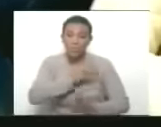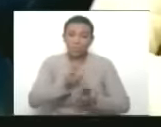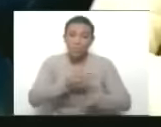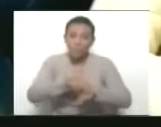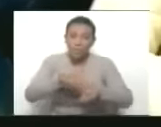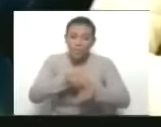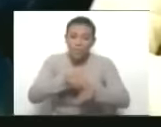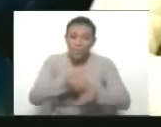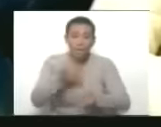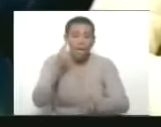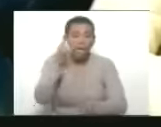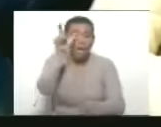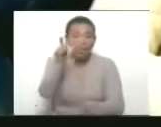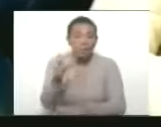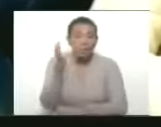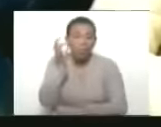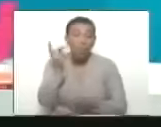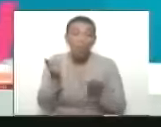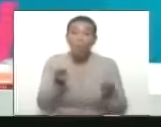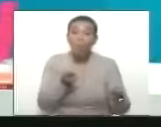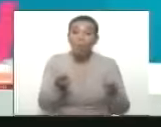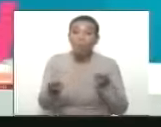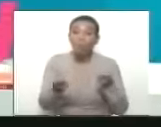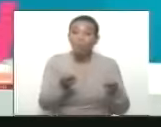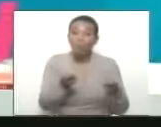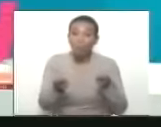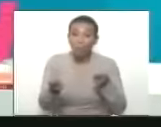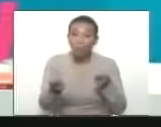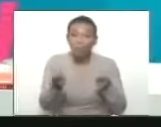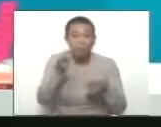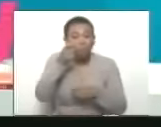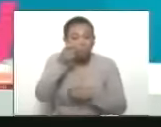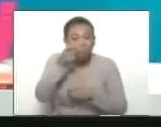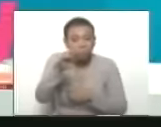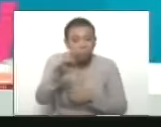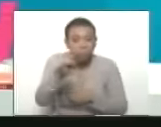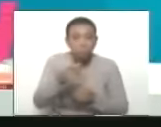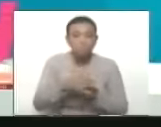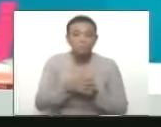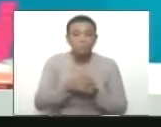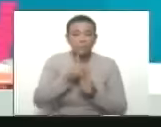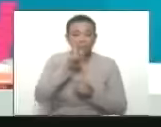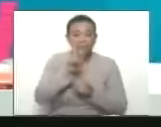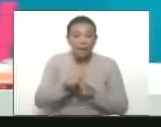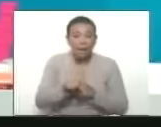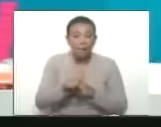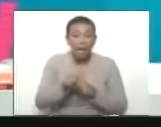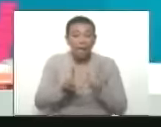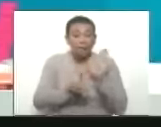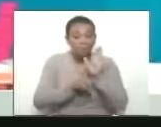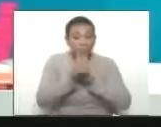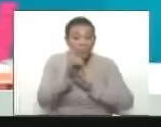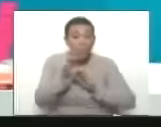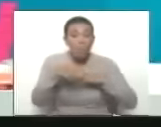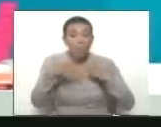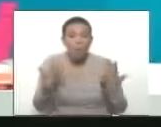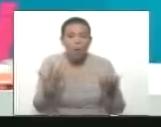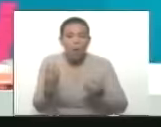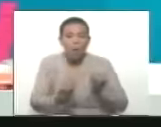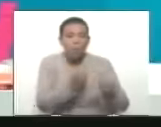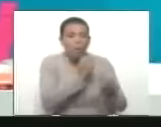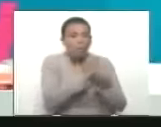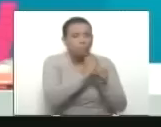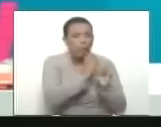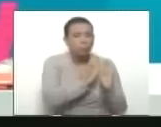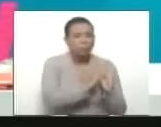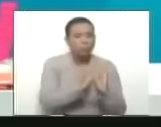tenga el control, la supervisión y el desarrollo de la gran misión Venezuela Mujer,